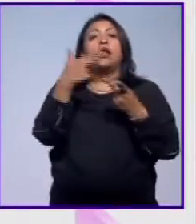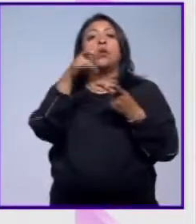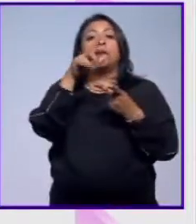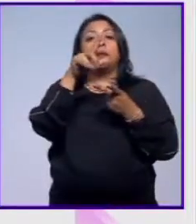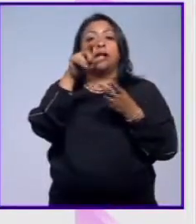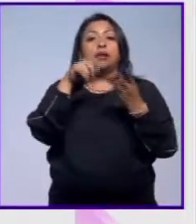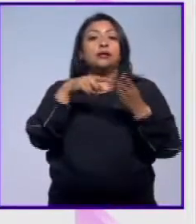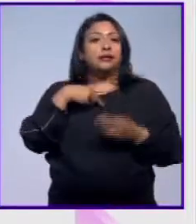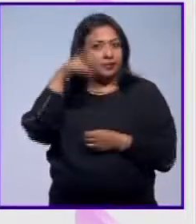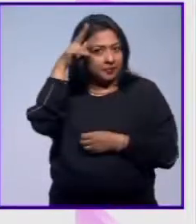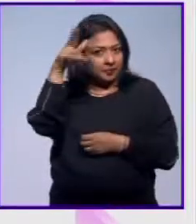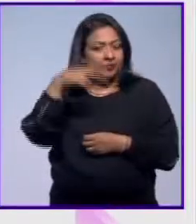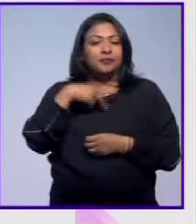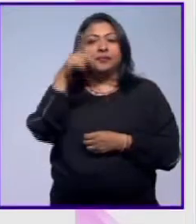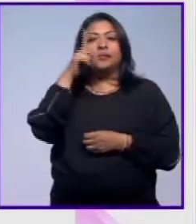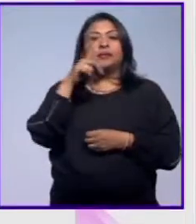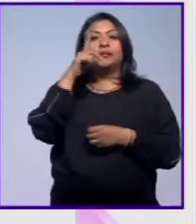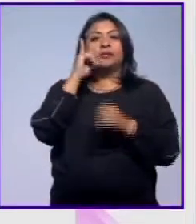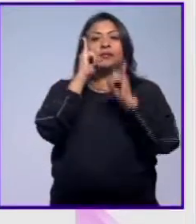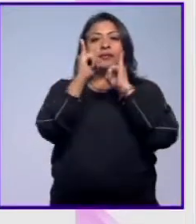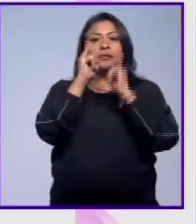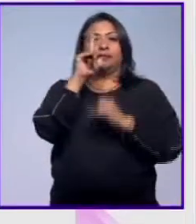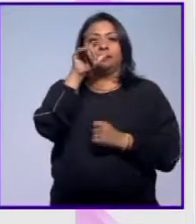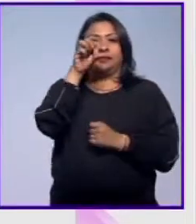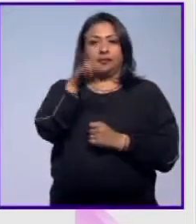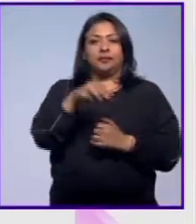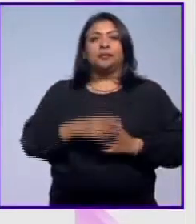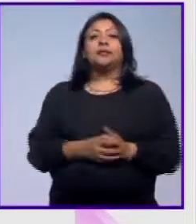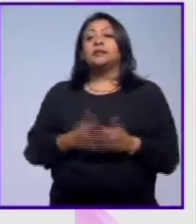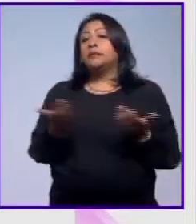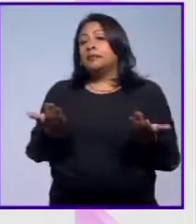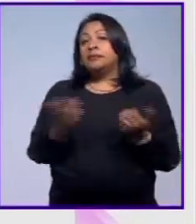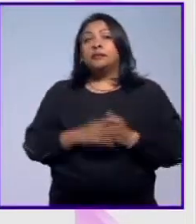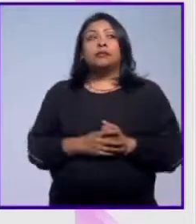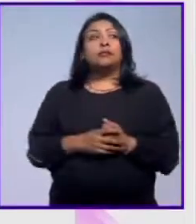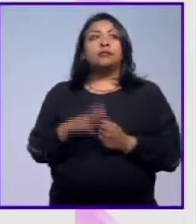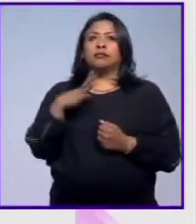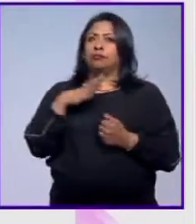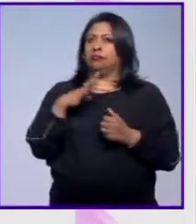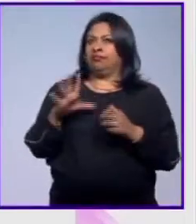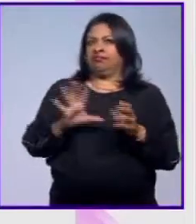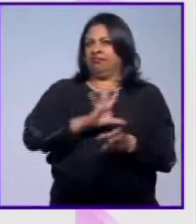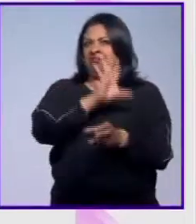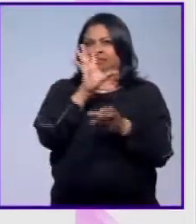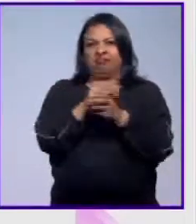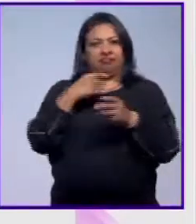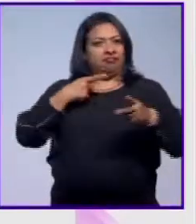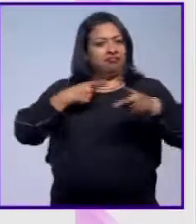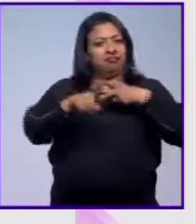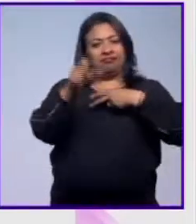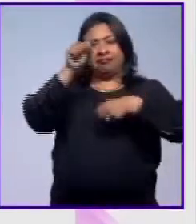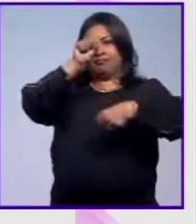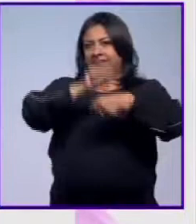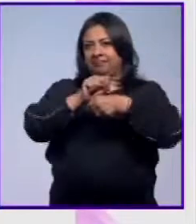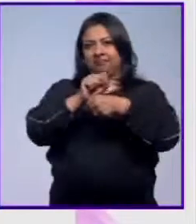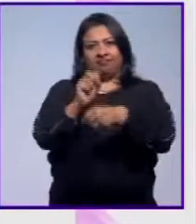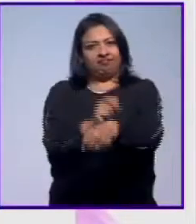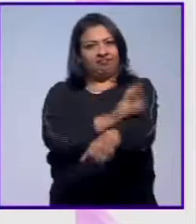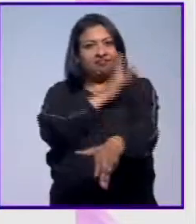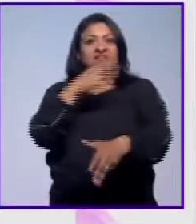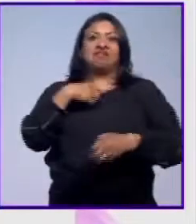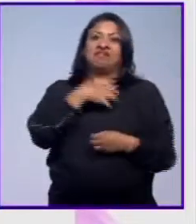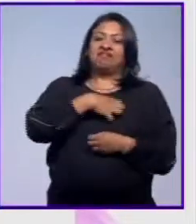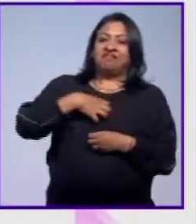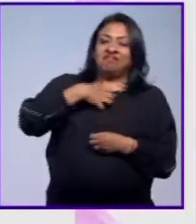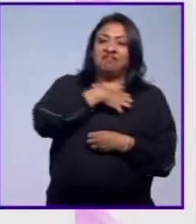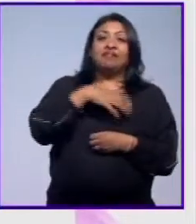Guamán C. Rodríguez, hola a Laura Régis en interpretación de lengua de señas mexicana. Venimos, pero con todo, ¿verdad? Arrancando la semana, muy contentos.